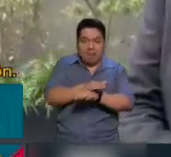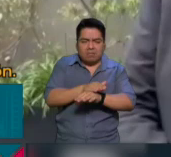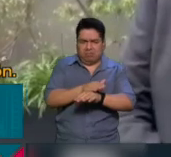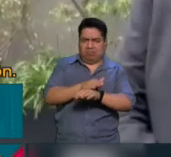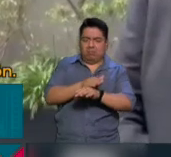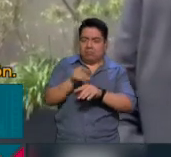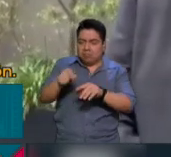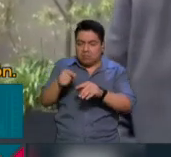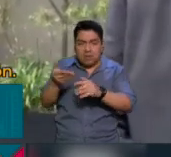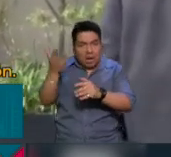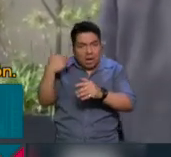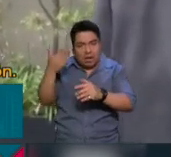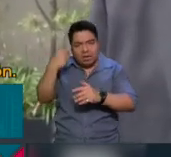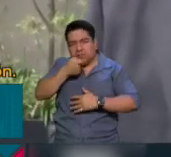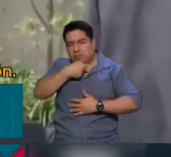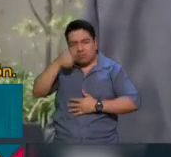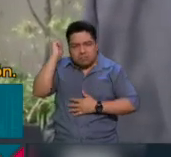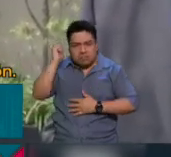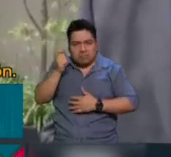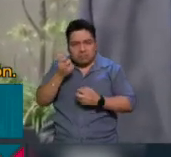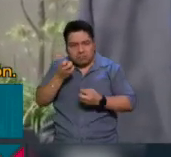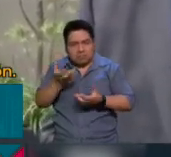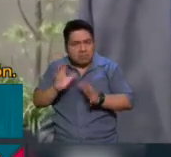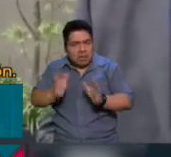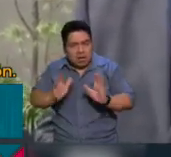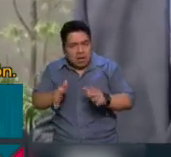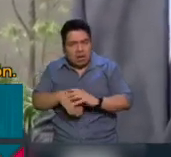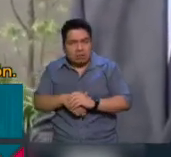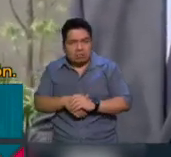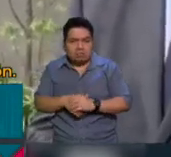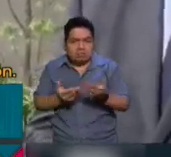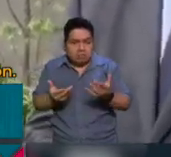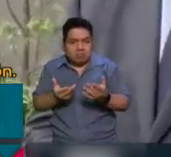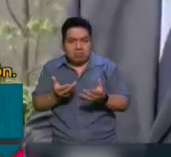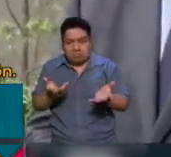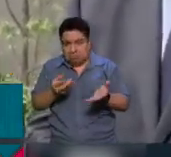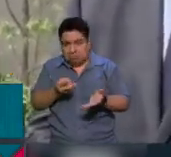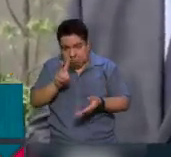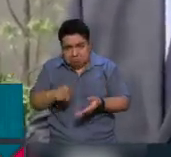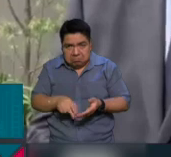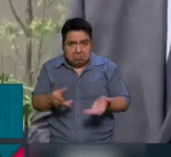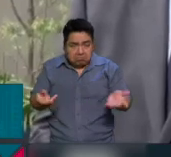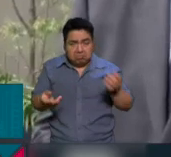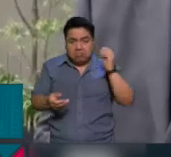del proceso de campaña, pues para eso están los diálogos en la legislación.